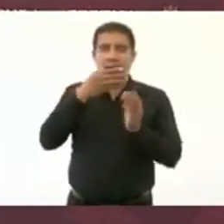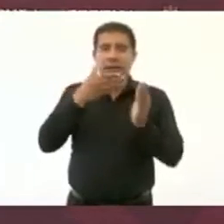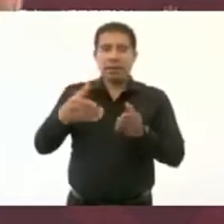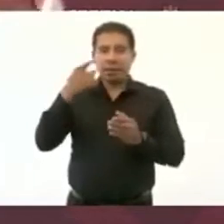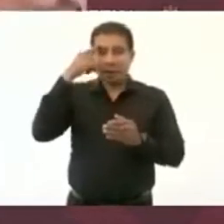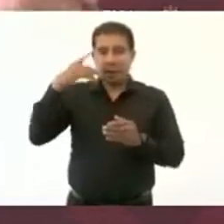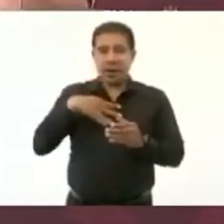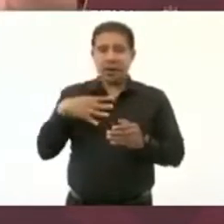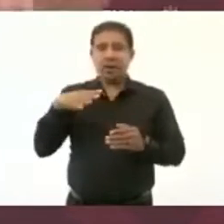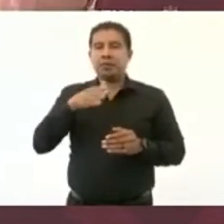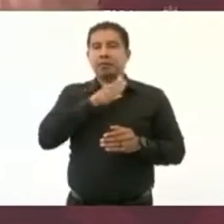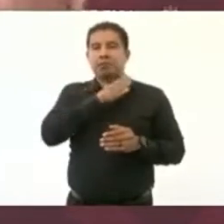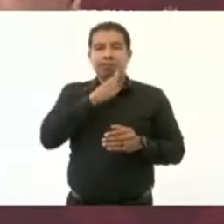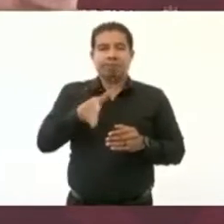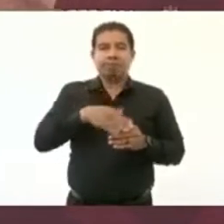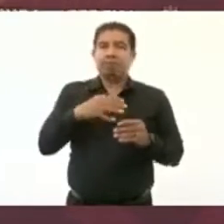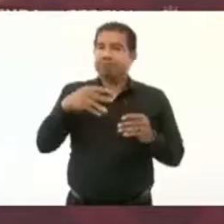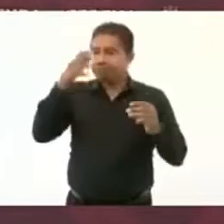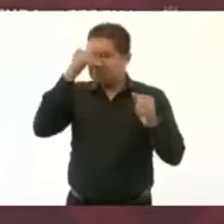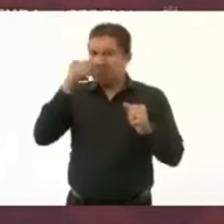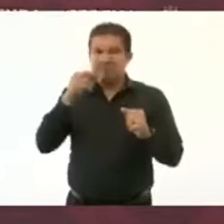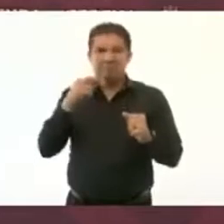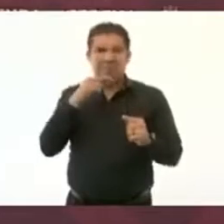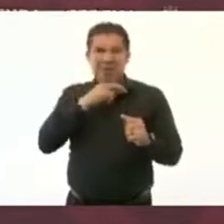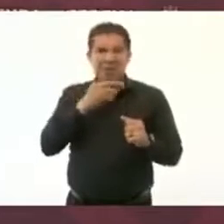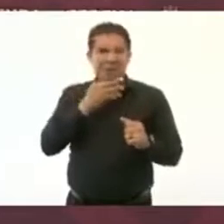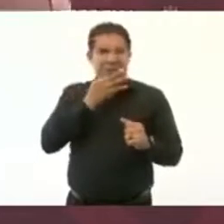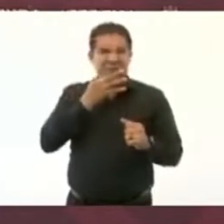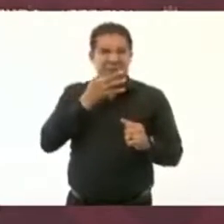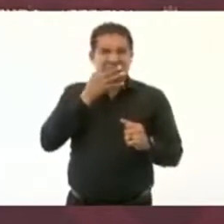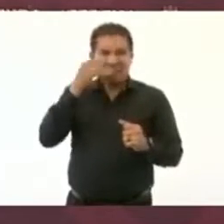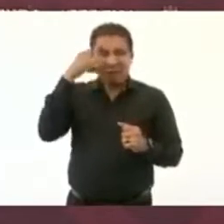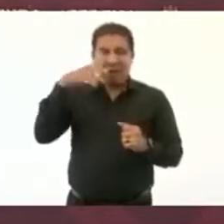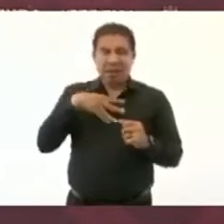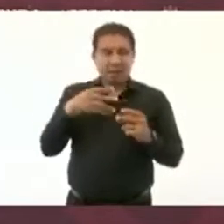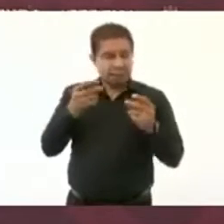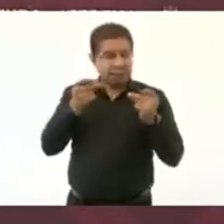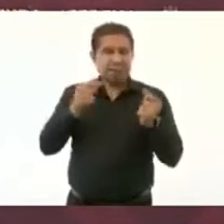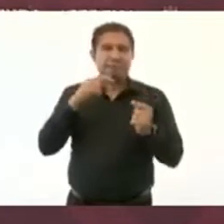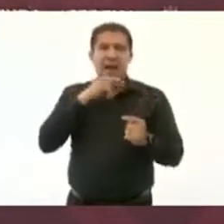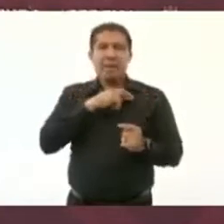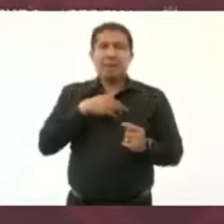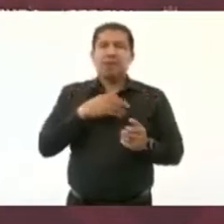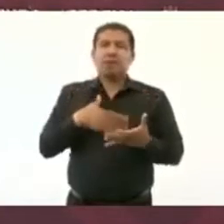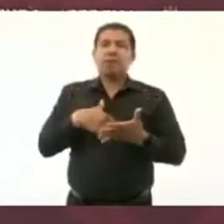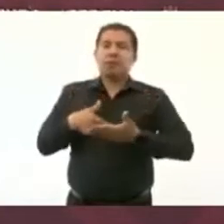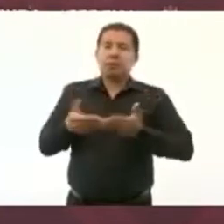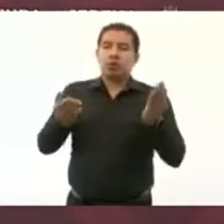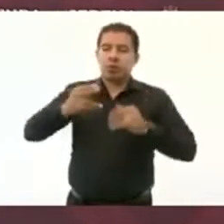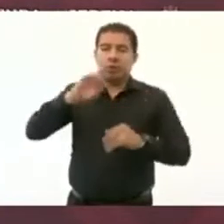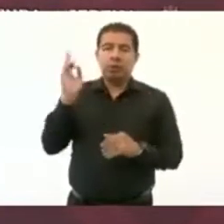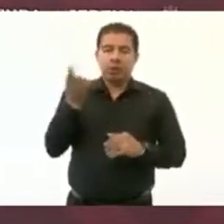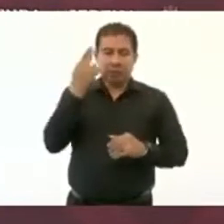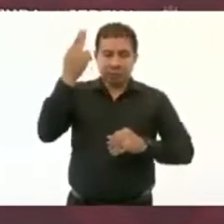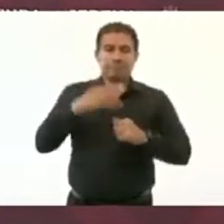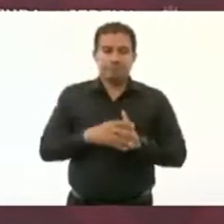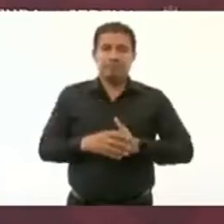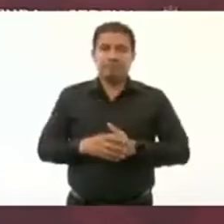A ponerse de acuerdo para que lo más pronto posible inicie ya la universidad.